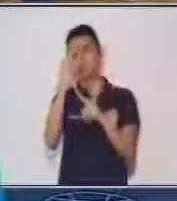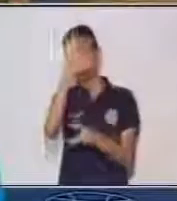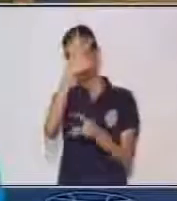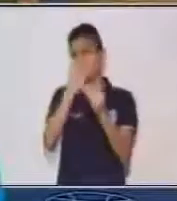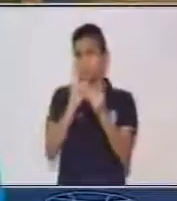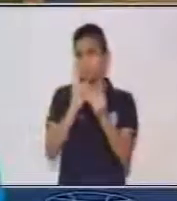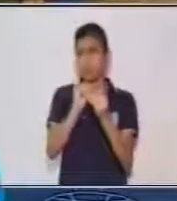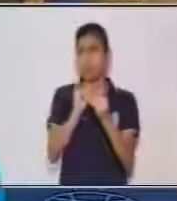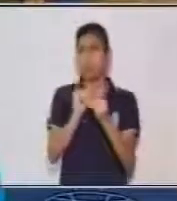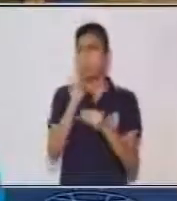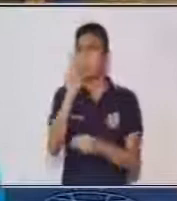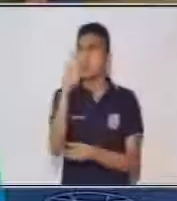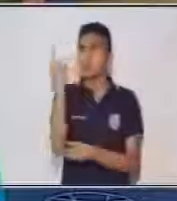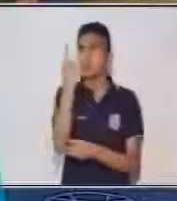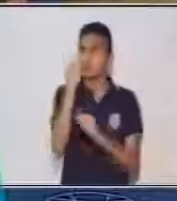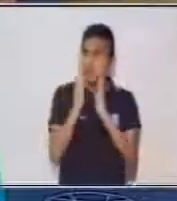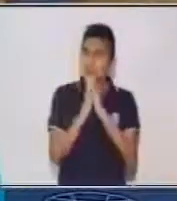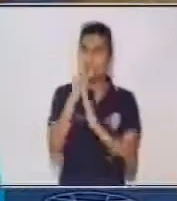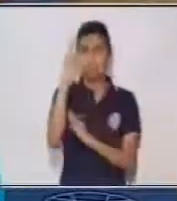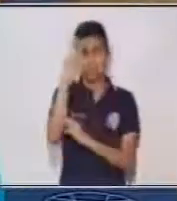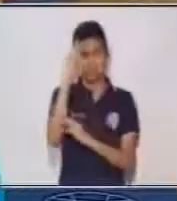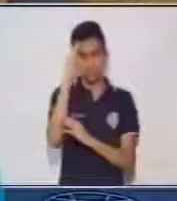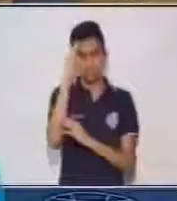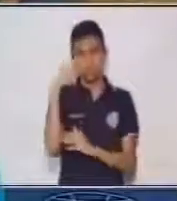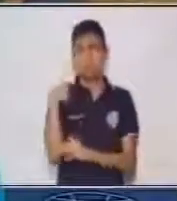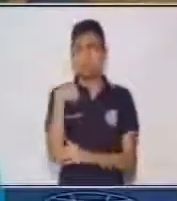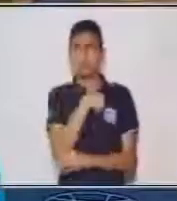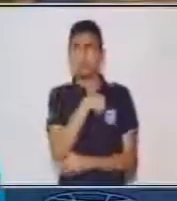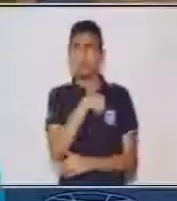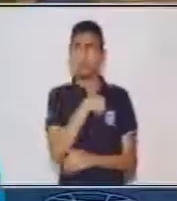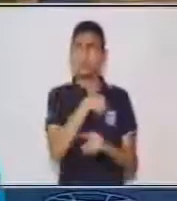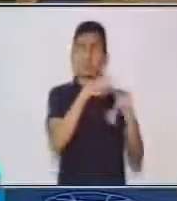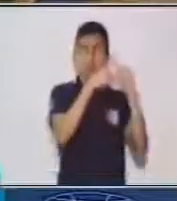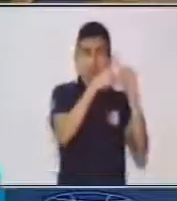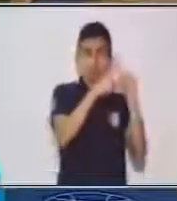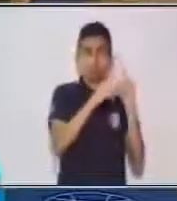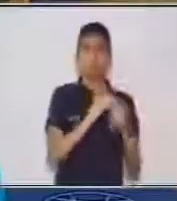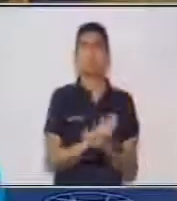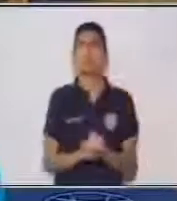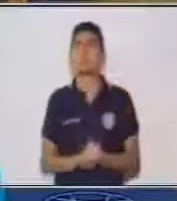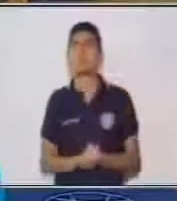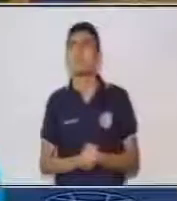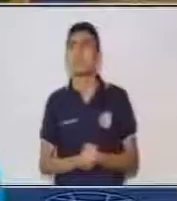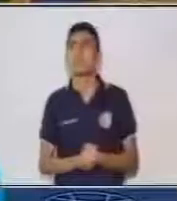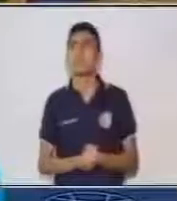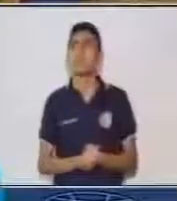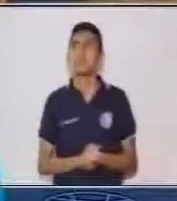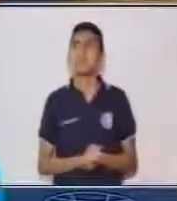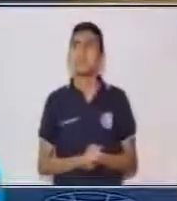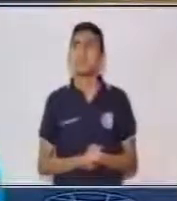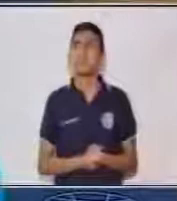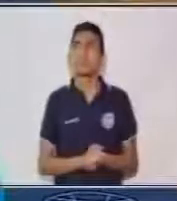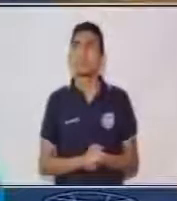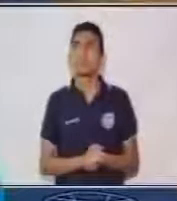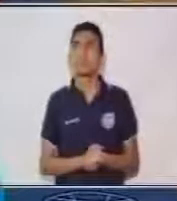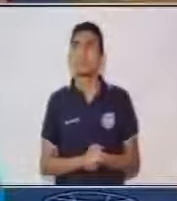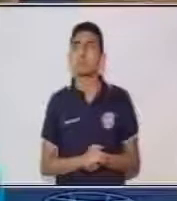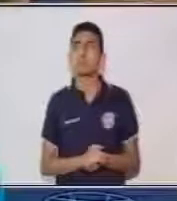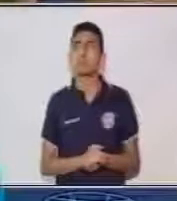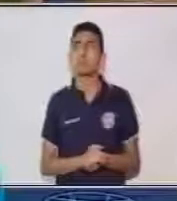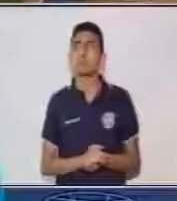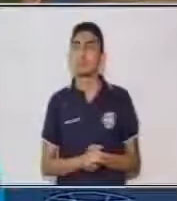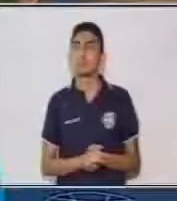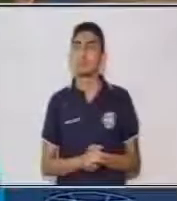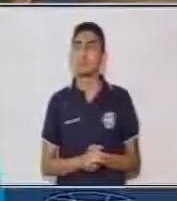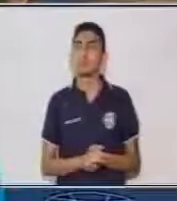Siempre es importante recordar nuestro signo. 3 por 6, 18. Llevamos una.